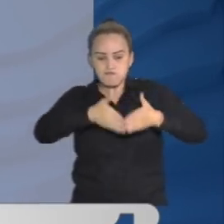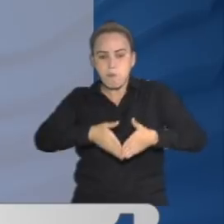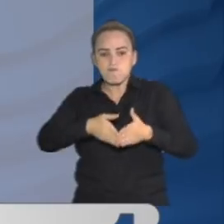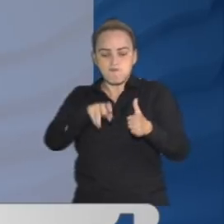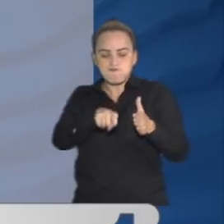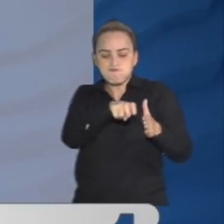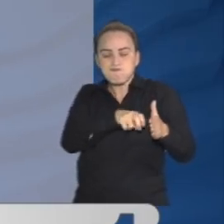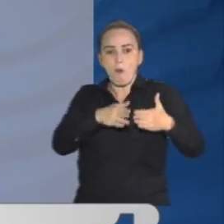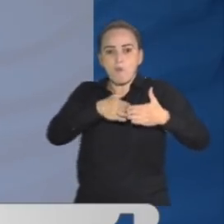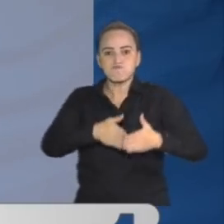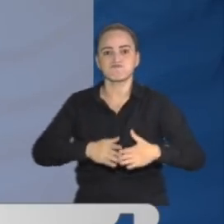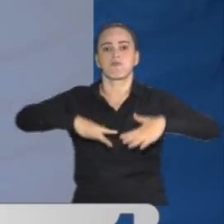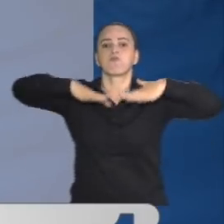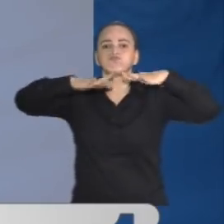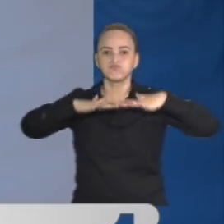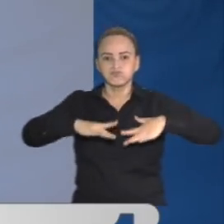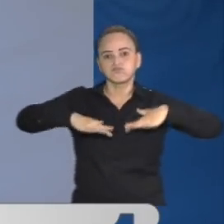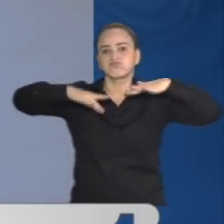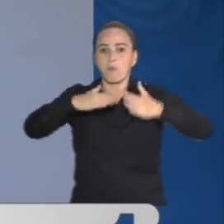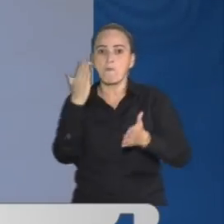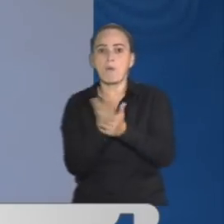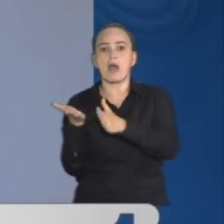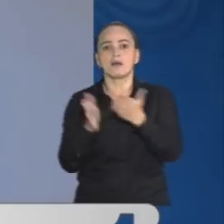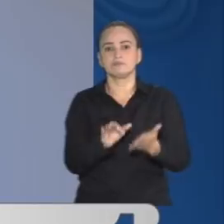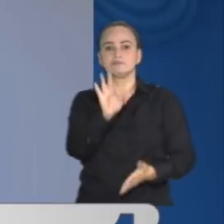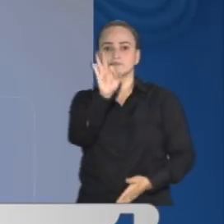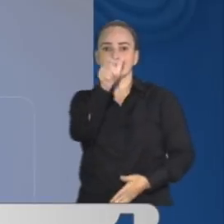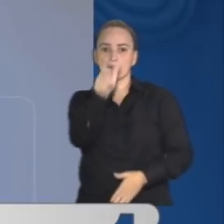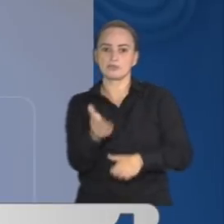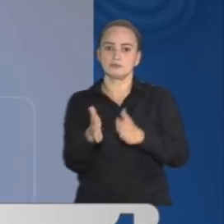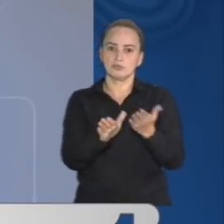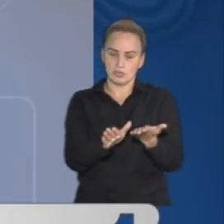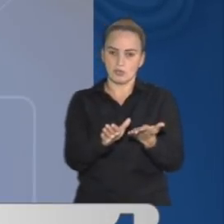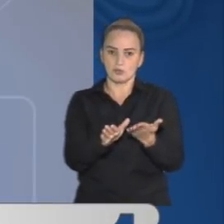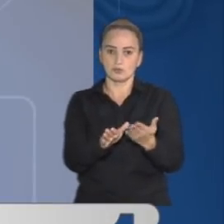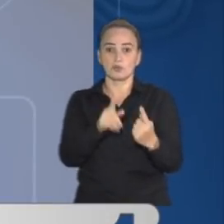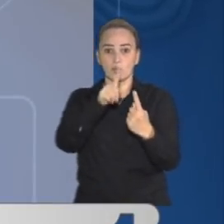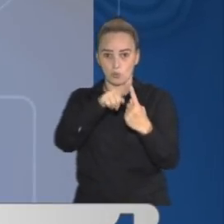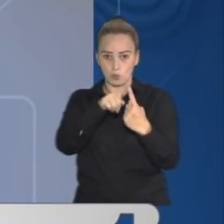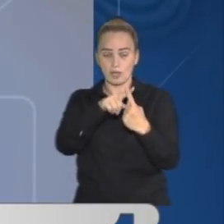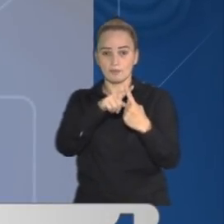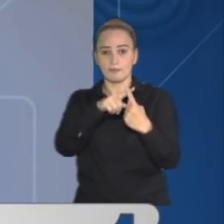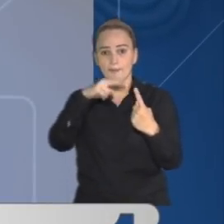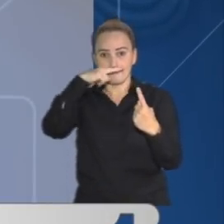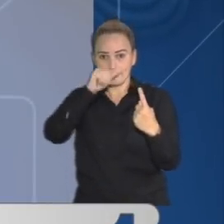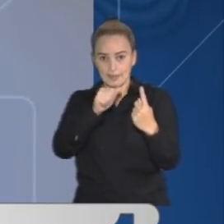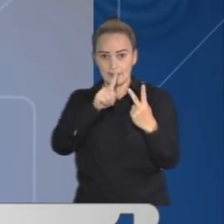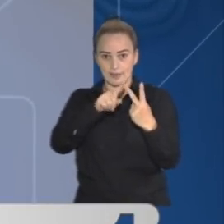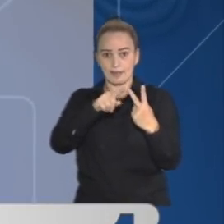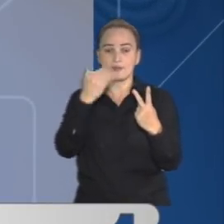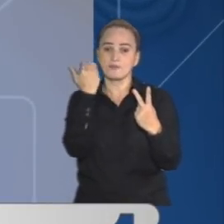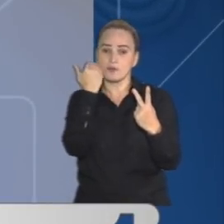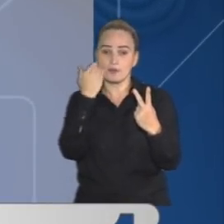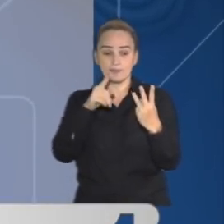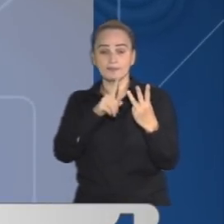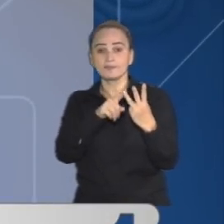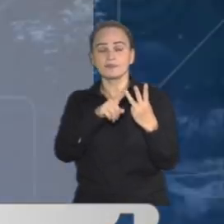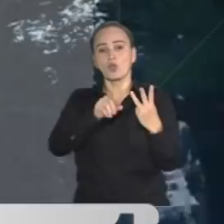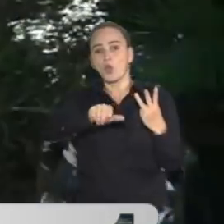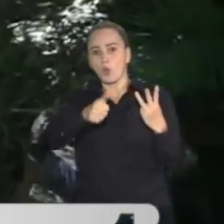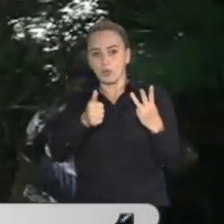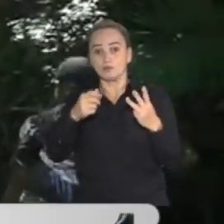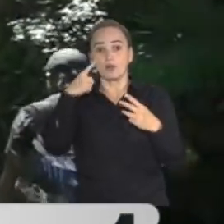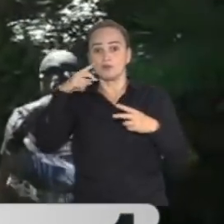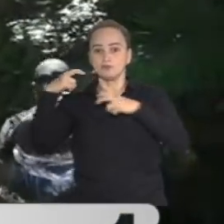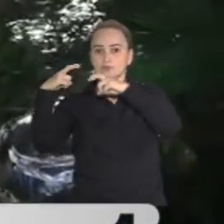viajaban naufragaron y murieron efectivamente tres personas, de las cuales una menor de edad y una mujer. Y en este momento las